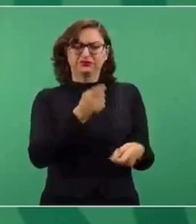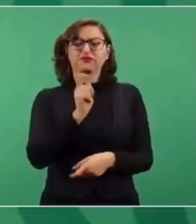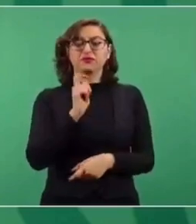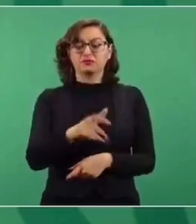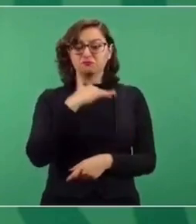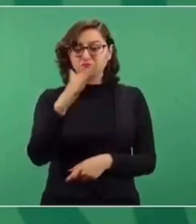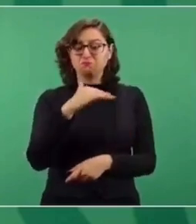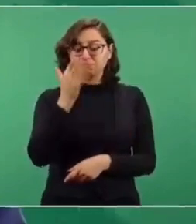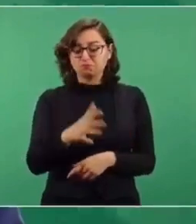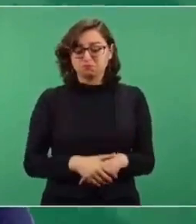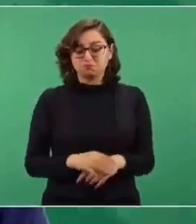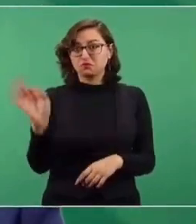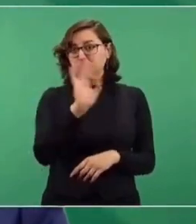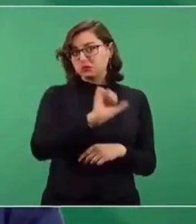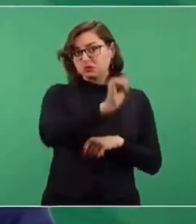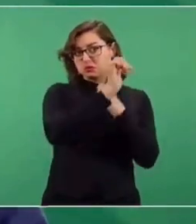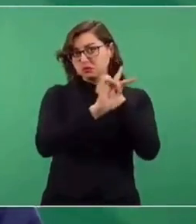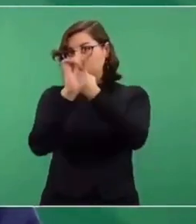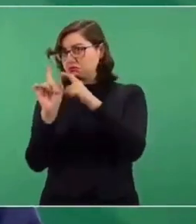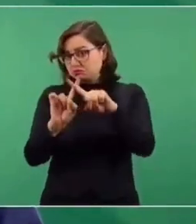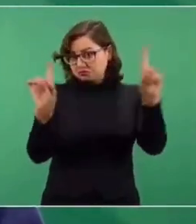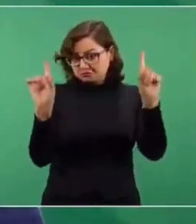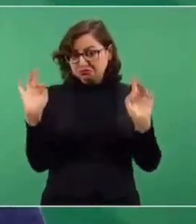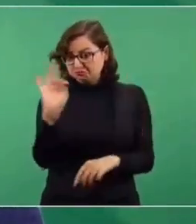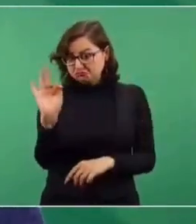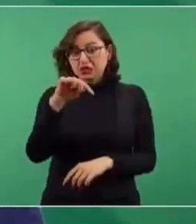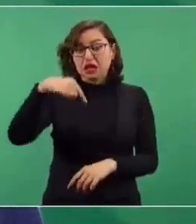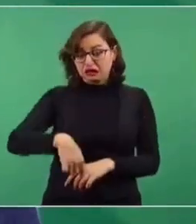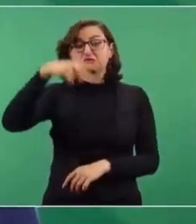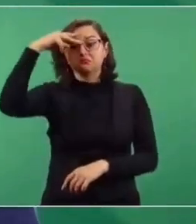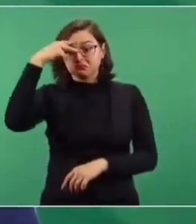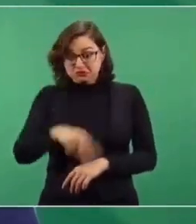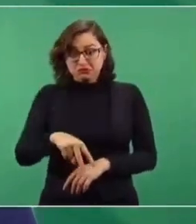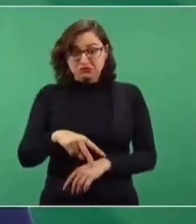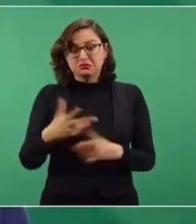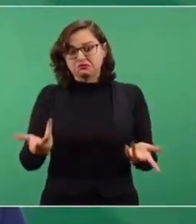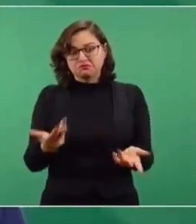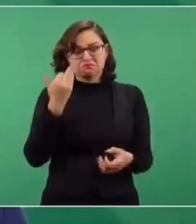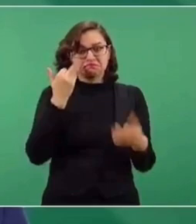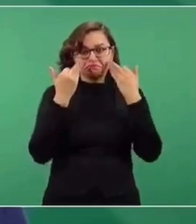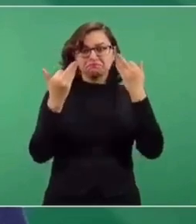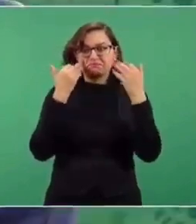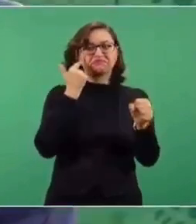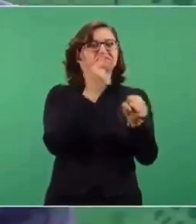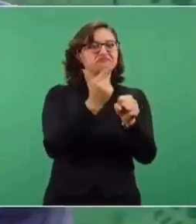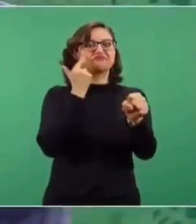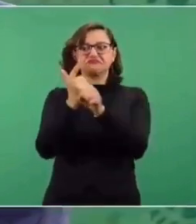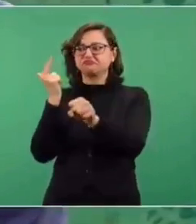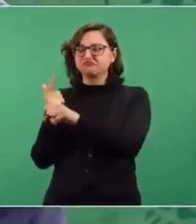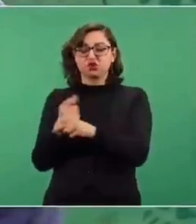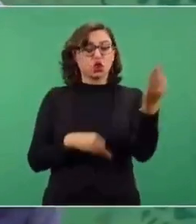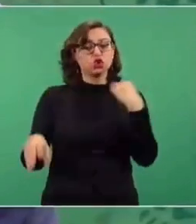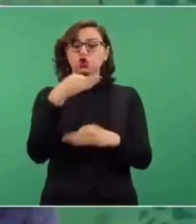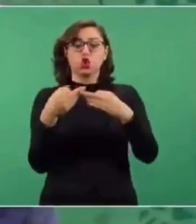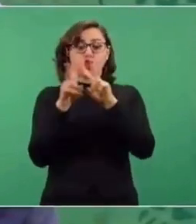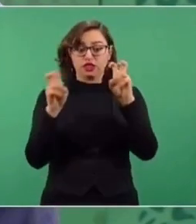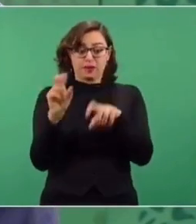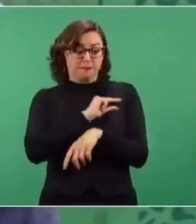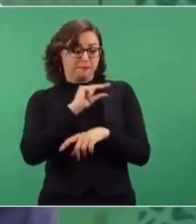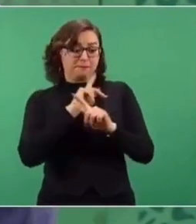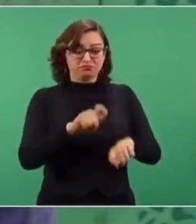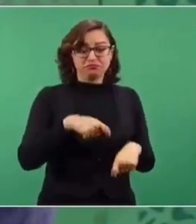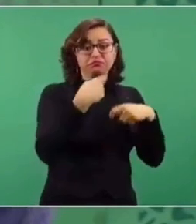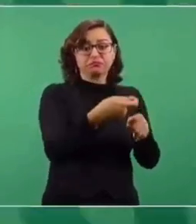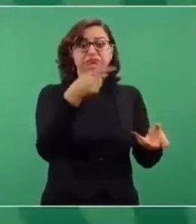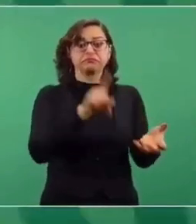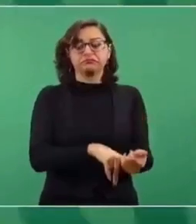en otros países no ha sido así, pero en México la experiencia es de que todas las privatizaciones tuvieron